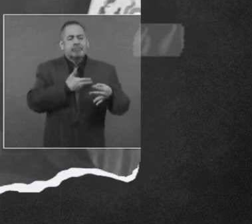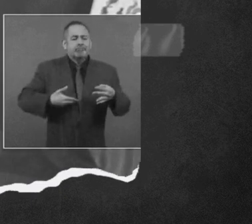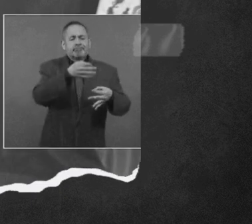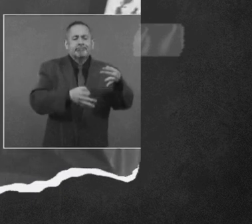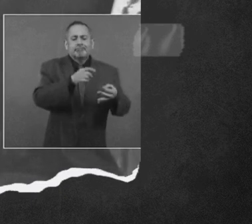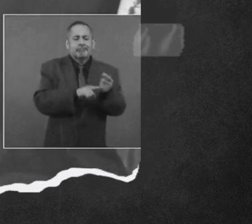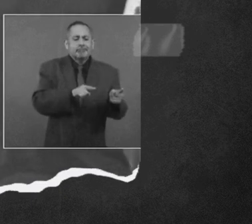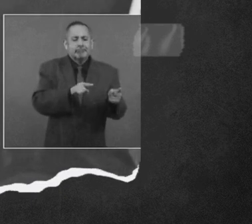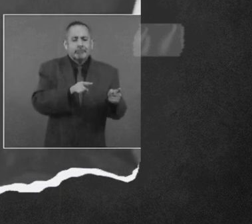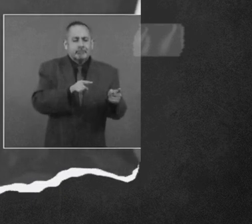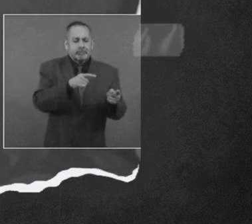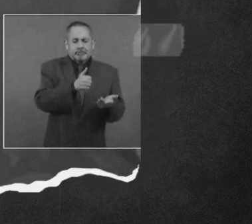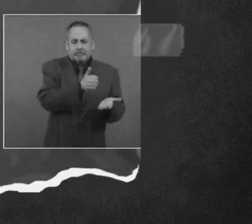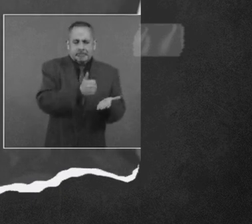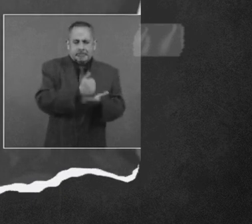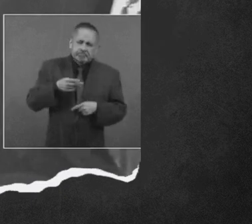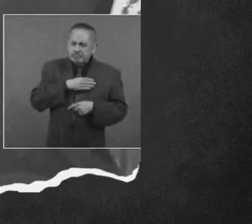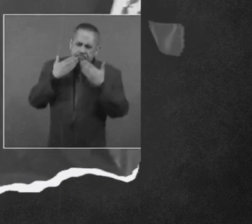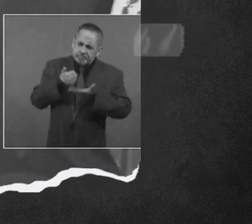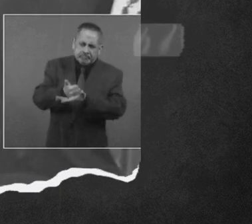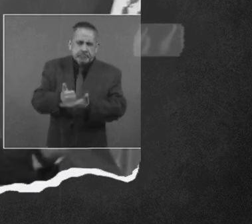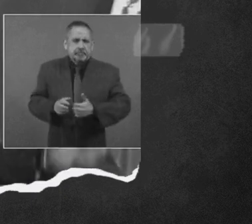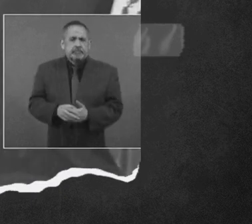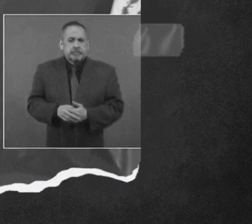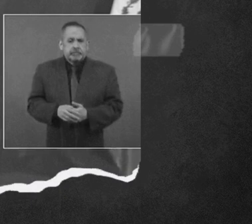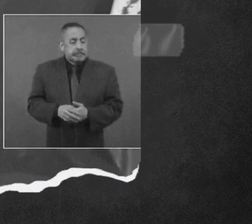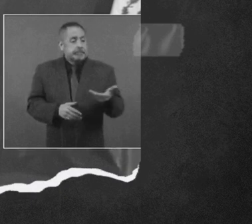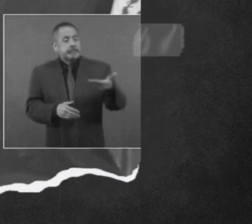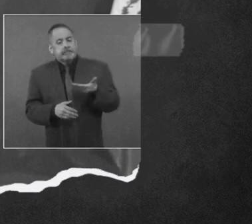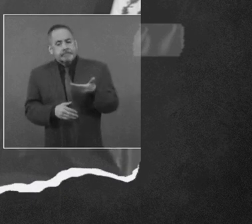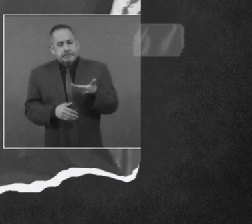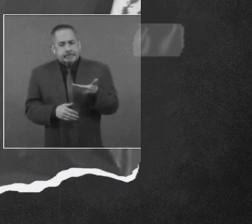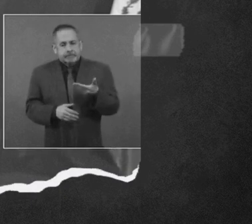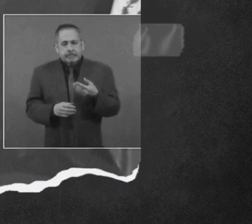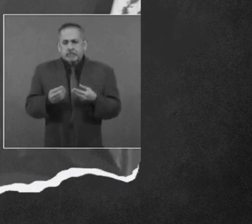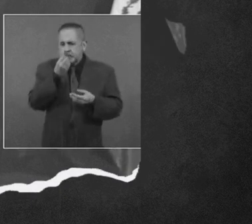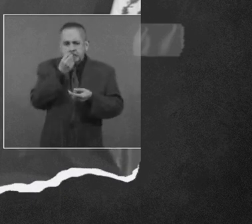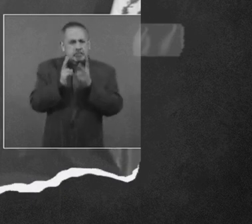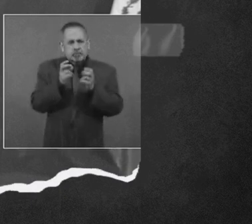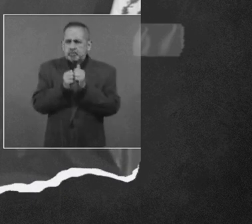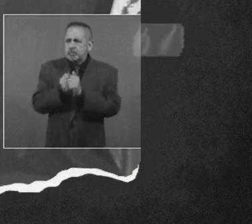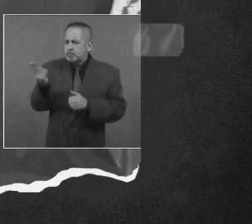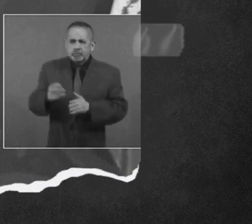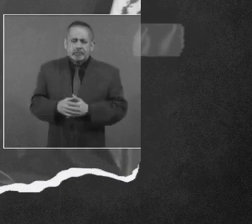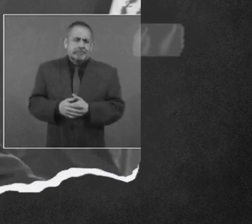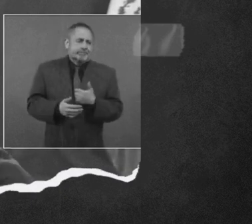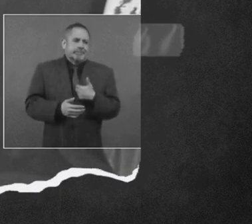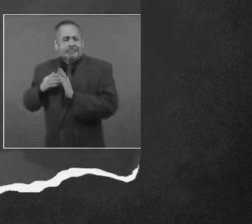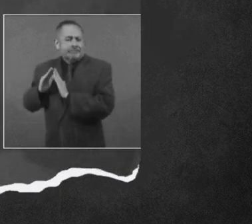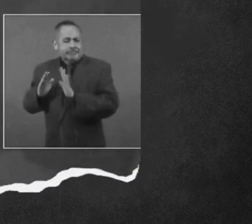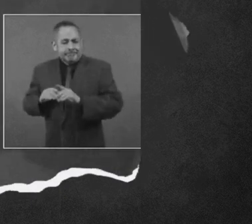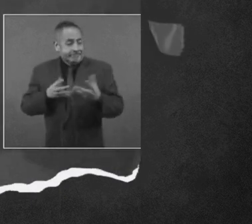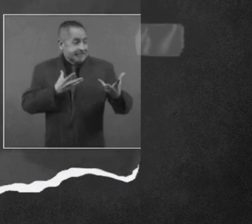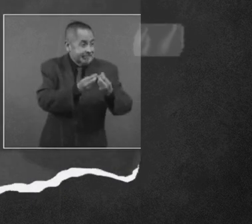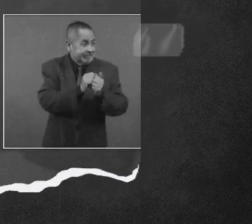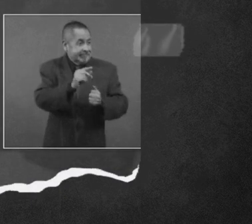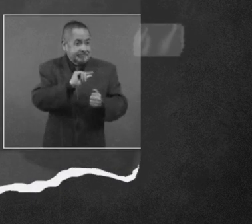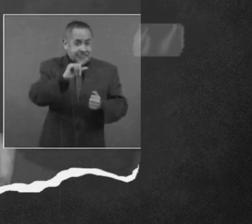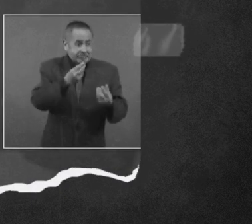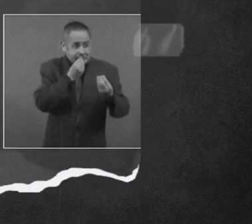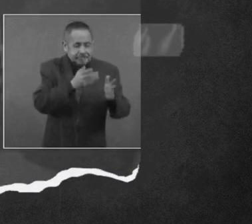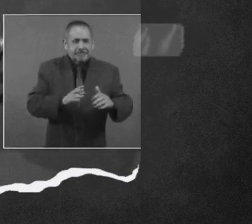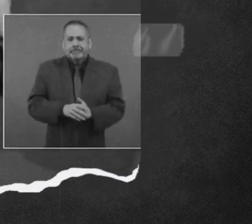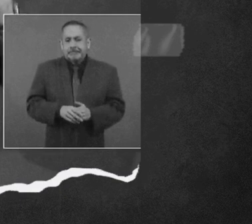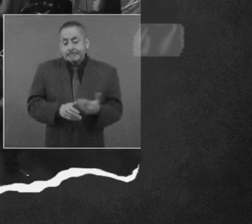superior de justicia de la Ciudad de México. Y lo que me pide es un desayuno con usted. Le digo, no. Pero,